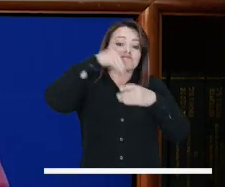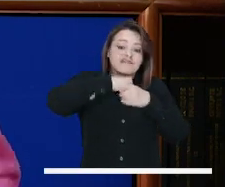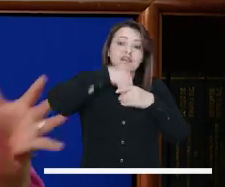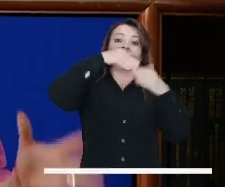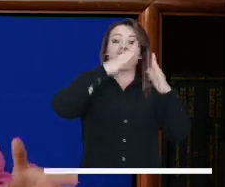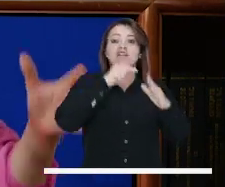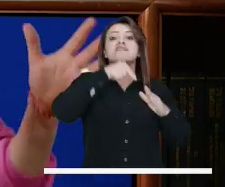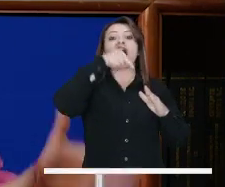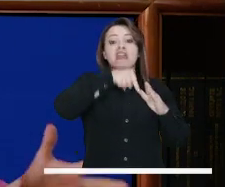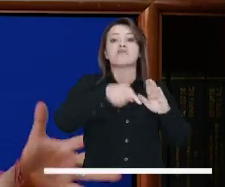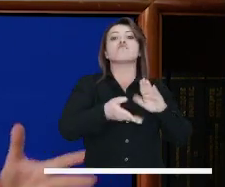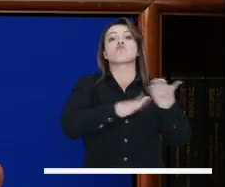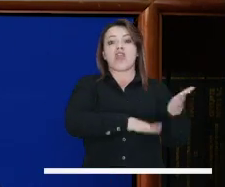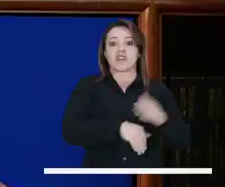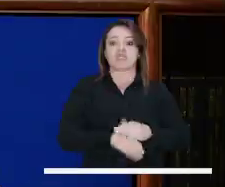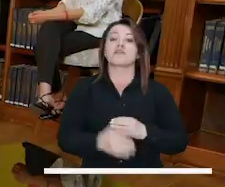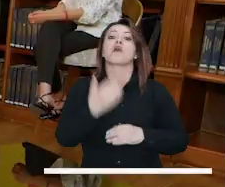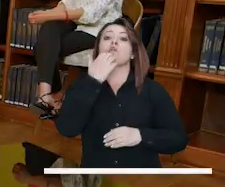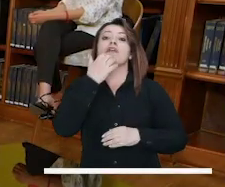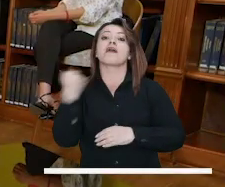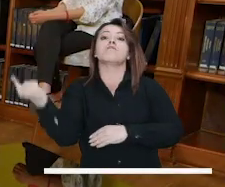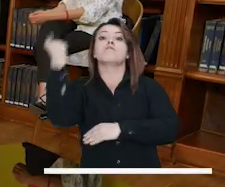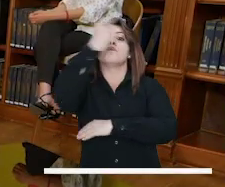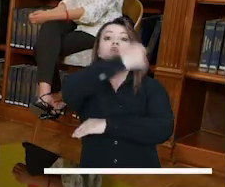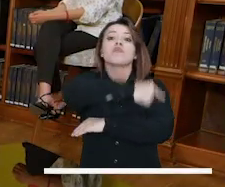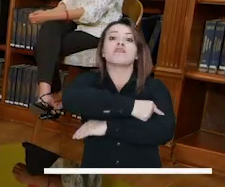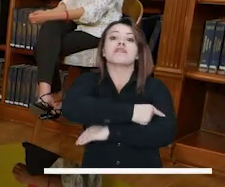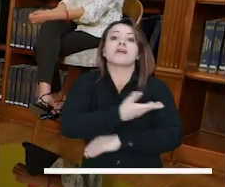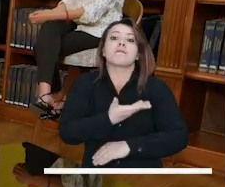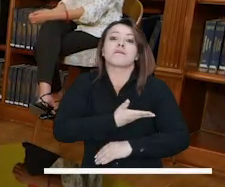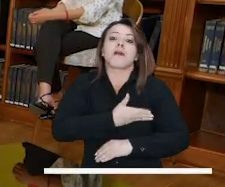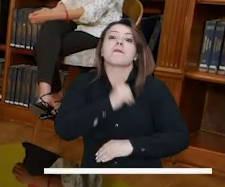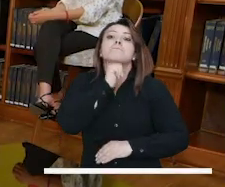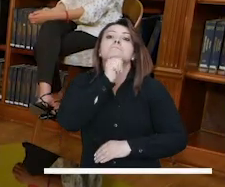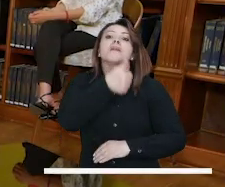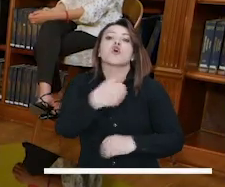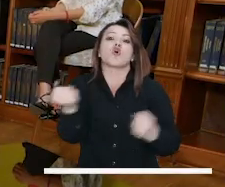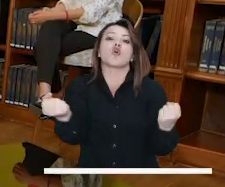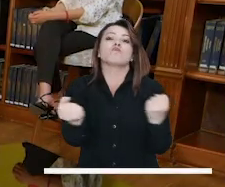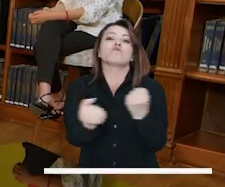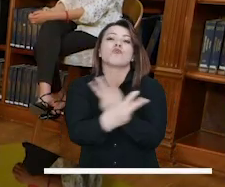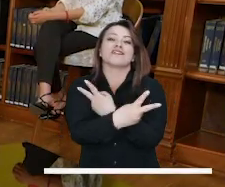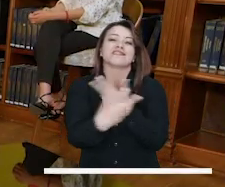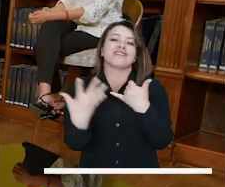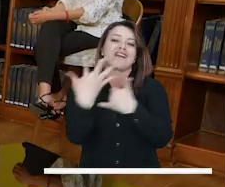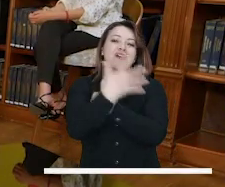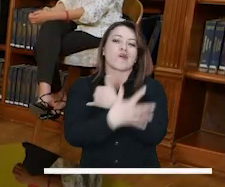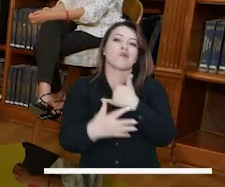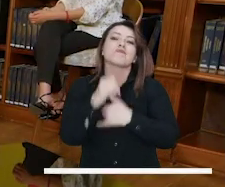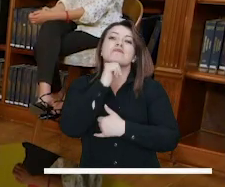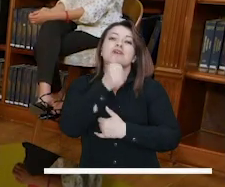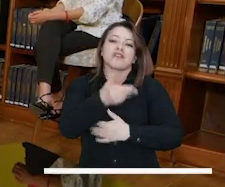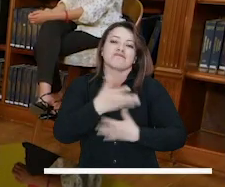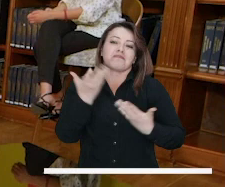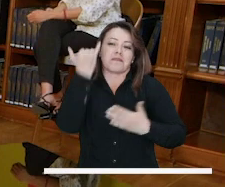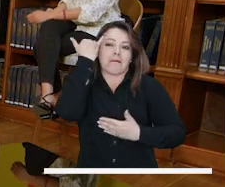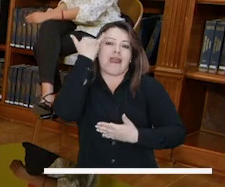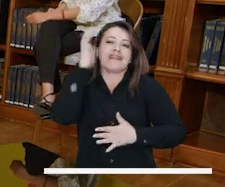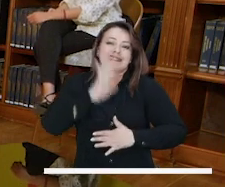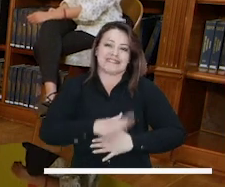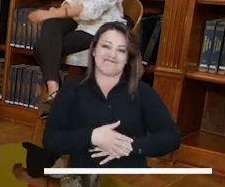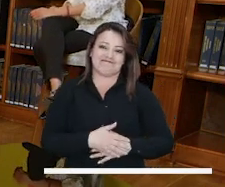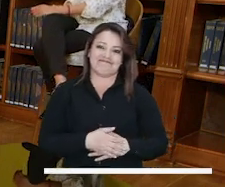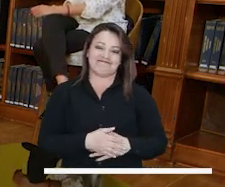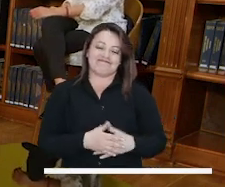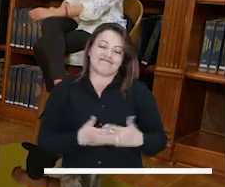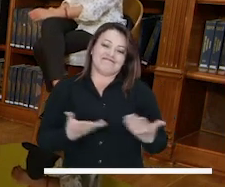desafortunadamente, ocurren en los hogares. Ya todos sabemos que, por ejemplo, el Día de la Madre es el día más violento